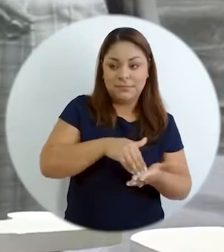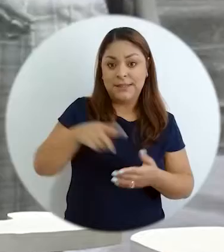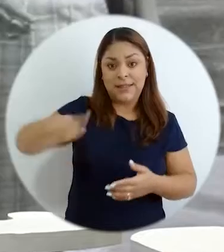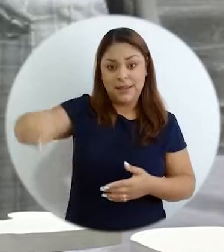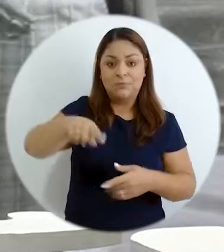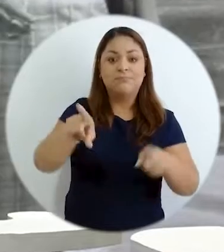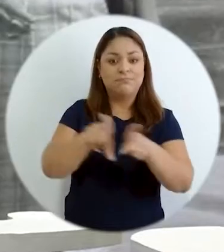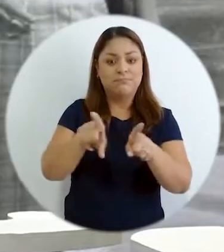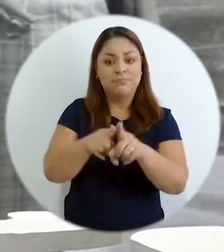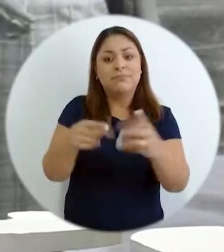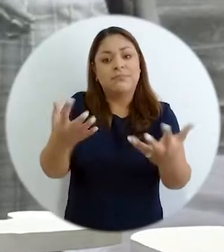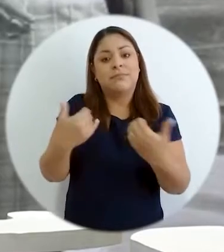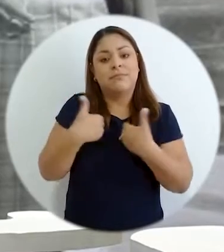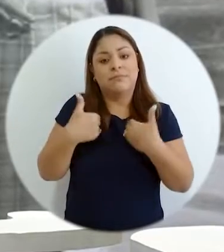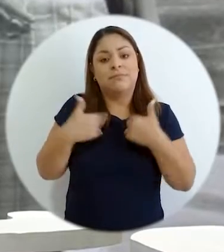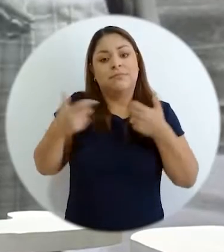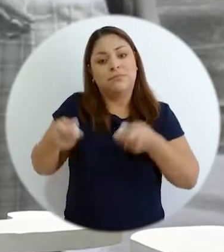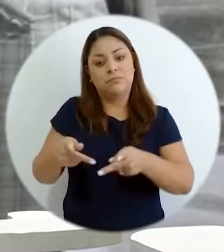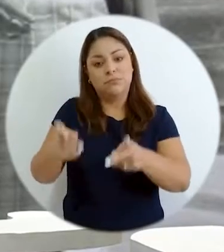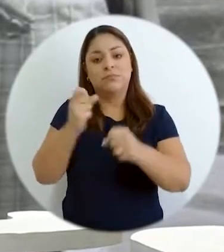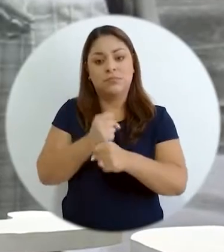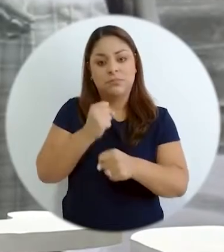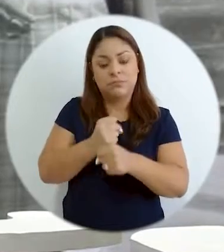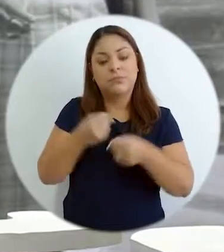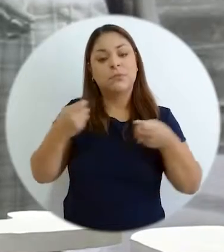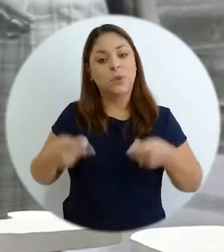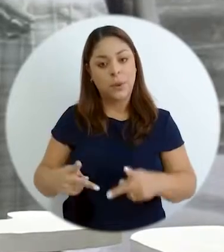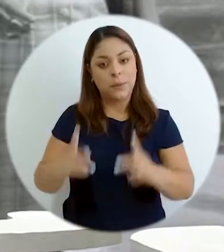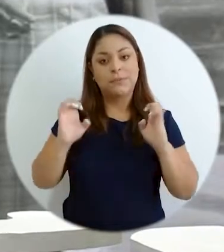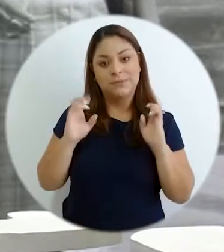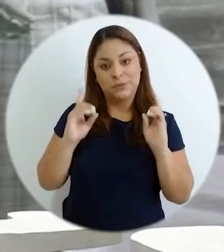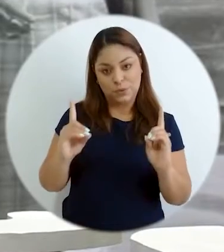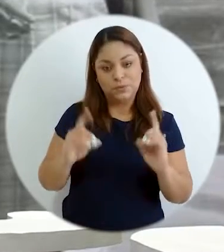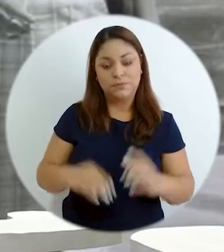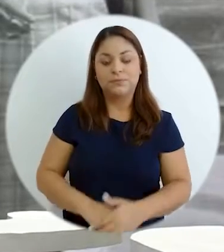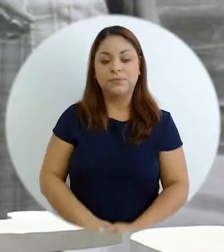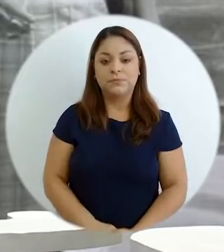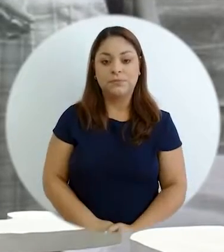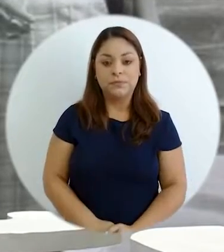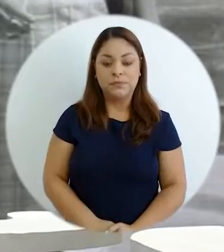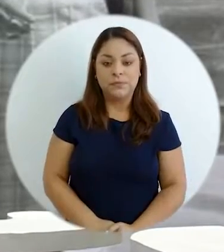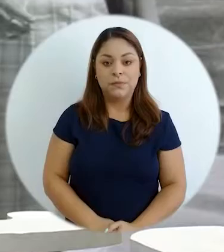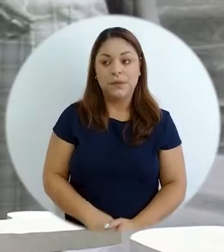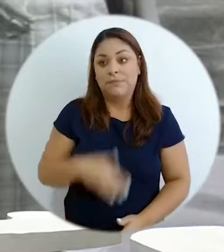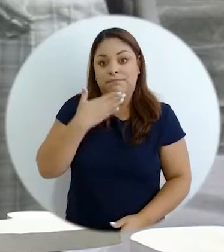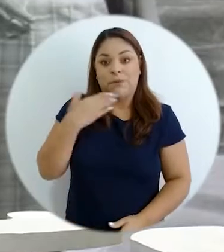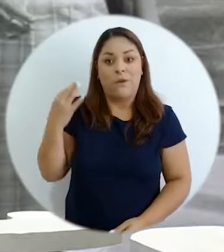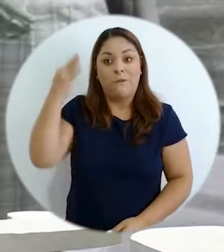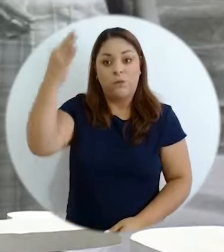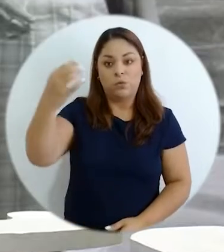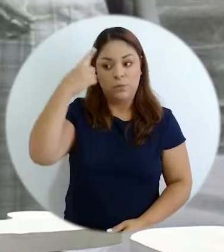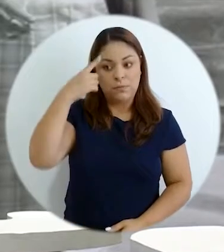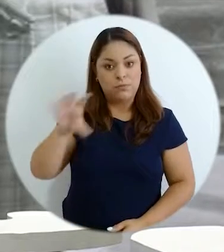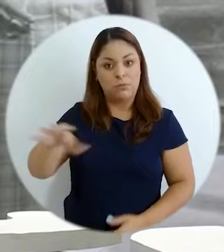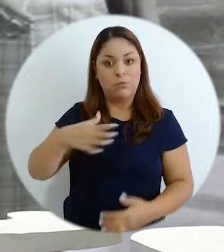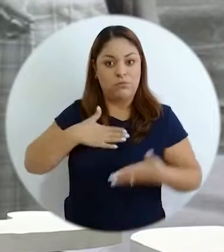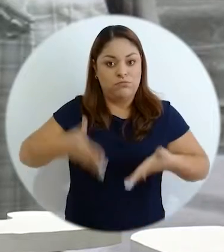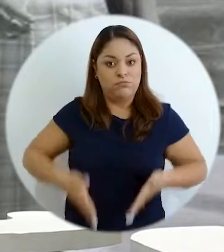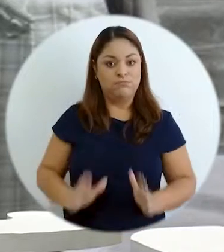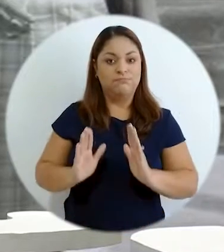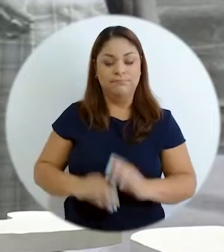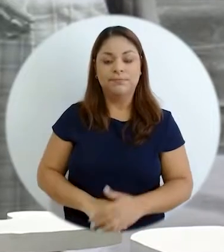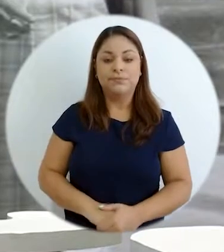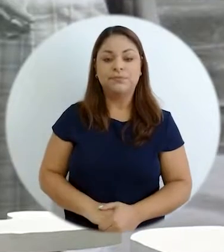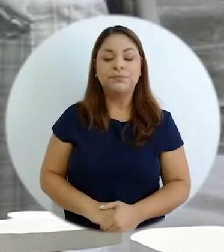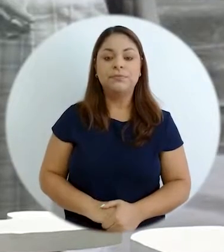como usted y como yo, pues también quiere tener oportunidades de trabajo, oportunidades de educación, un mejor